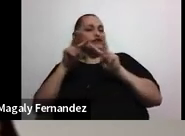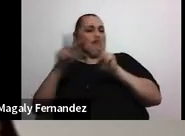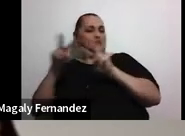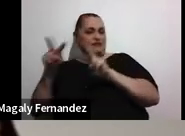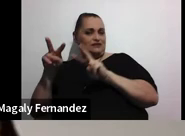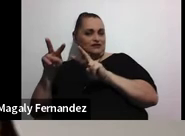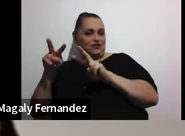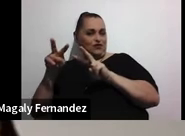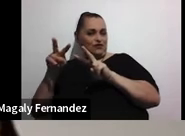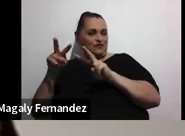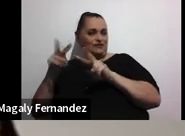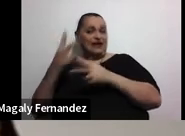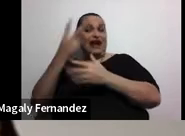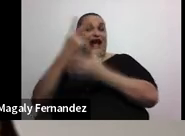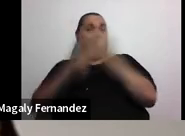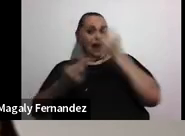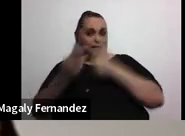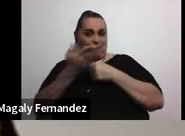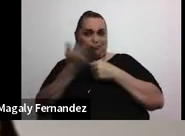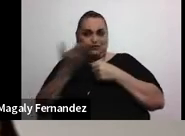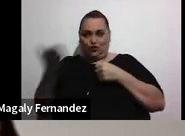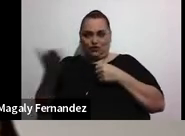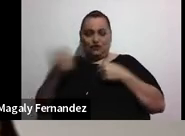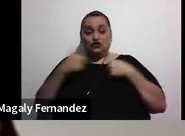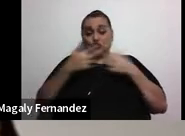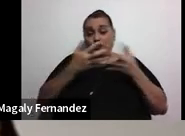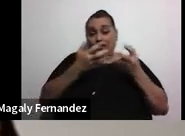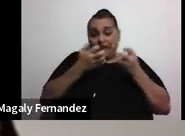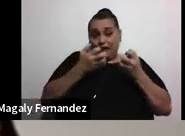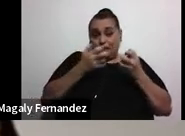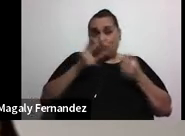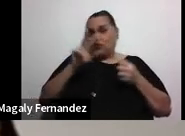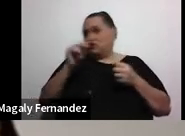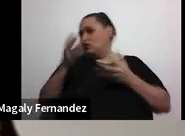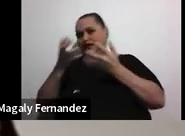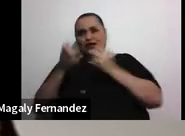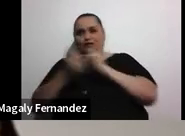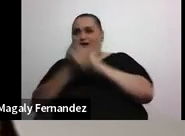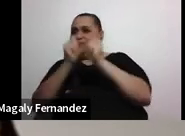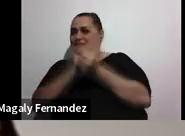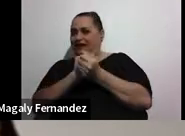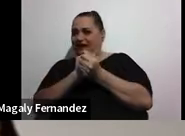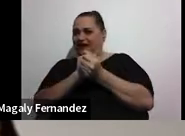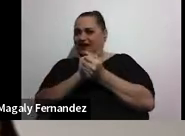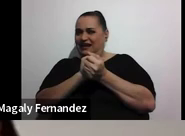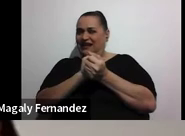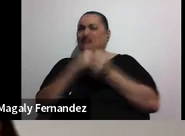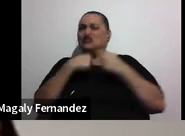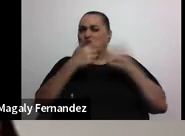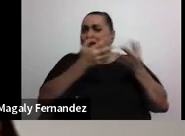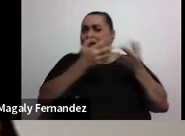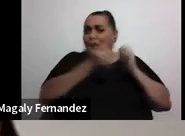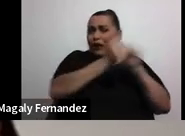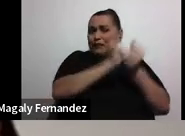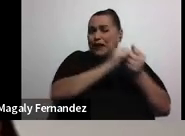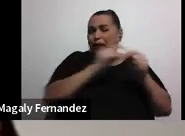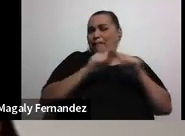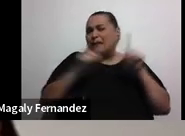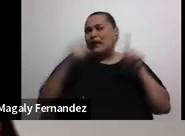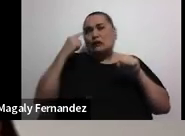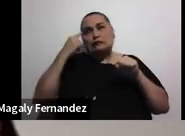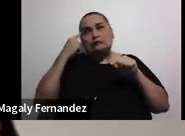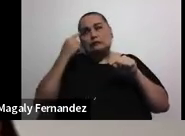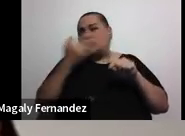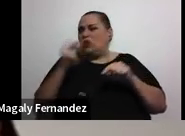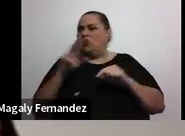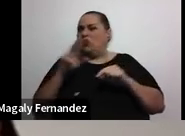ambivalencia quiero y no quiero quiero cambiar pero mejor no ay qué bonito que me va a entrar la